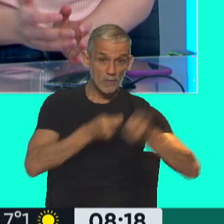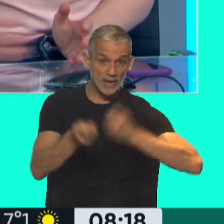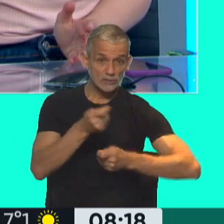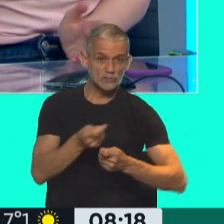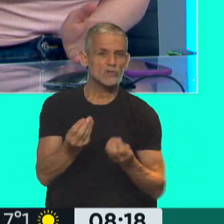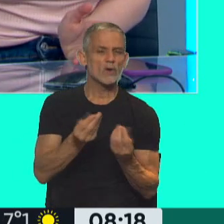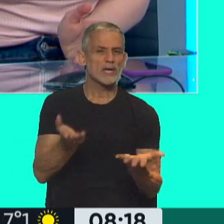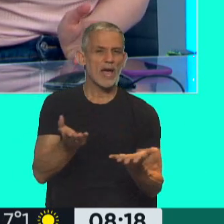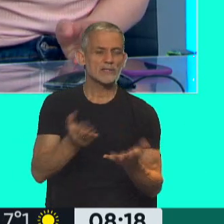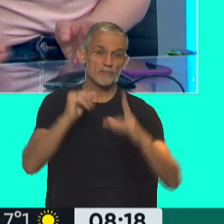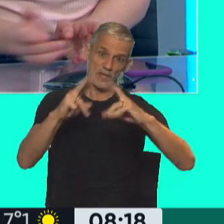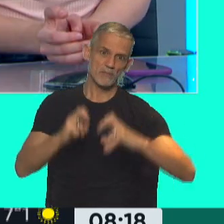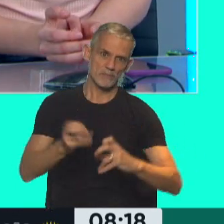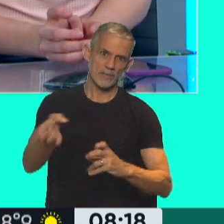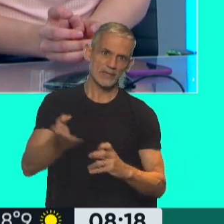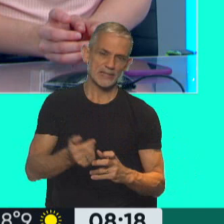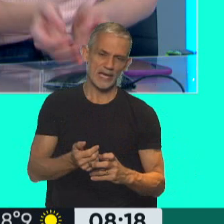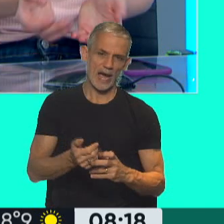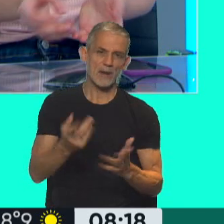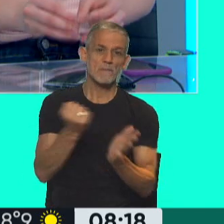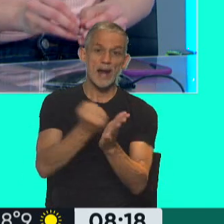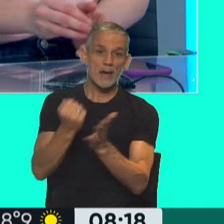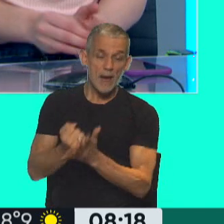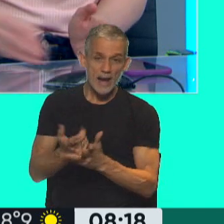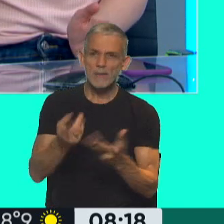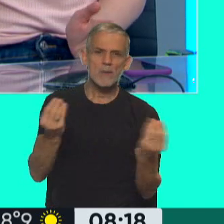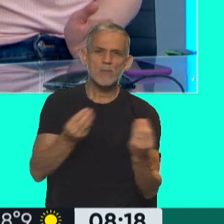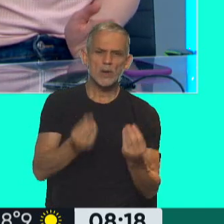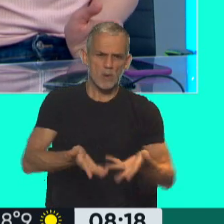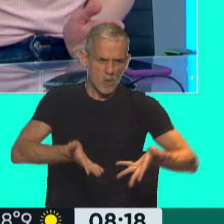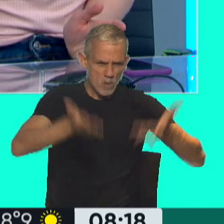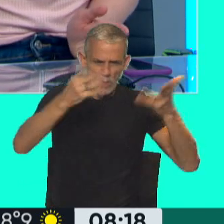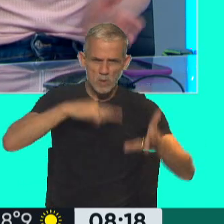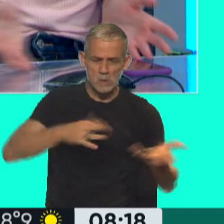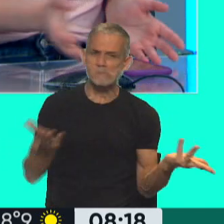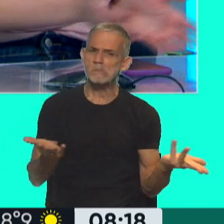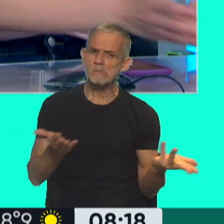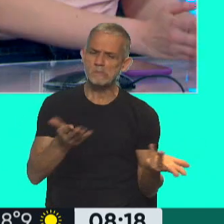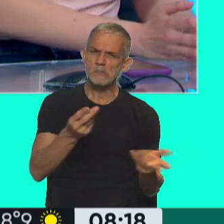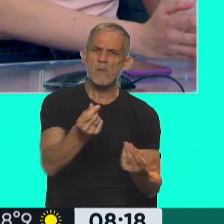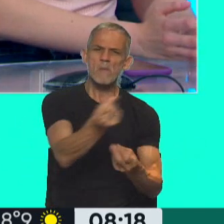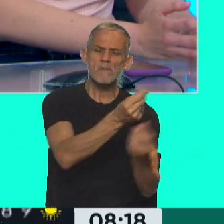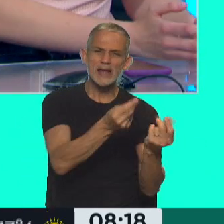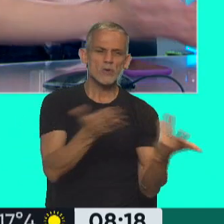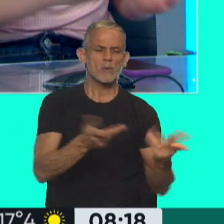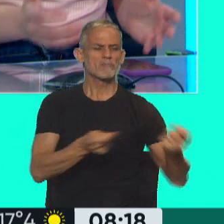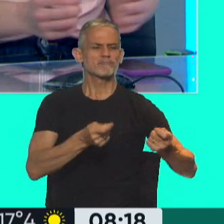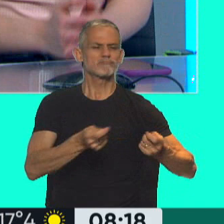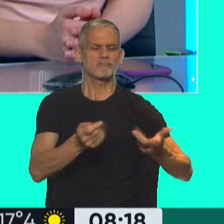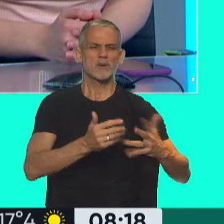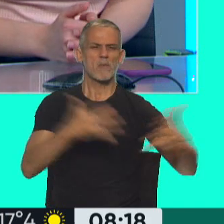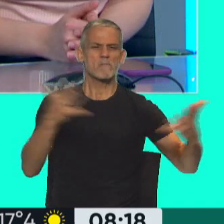Interior es investigar a estas marcas justamente por incremento de precios injustificados a raíz de su posición dominante